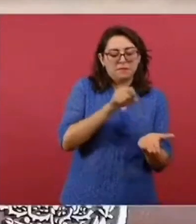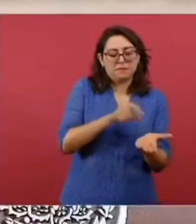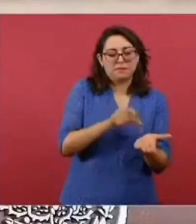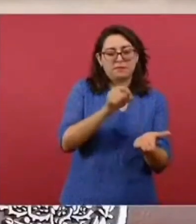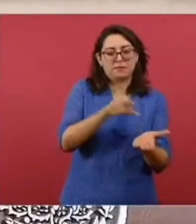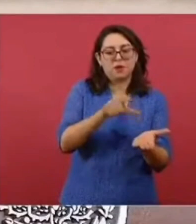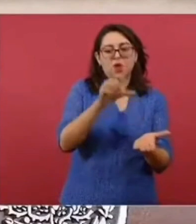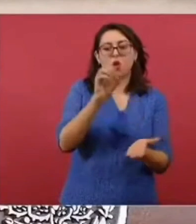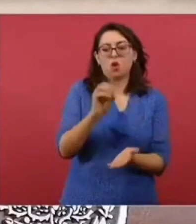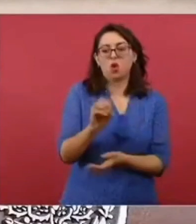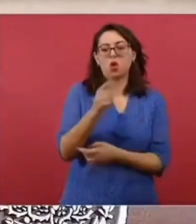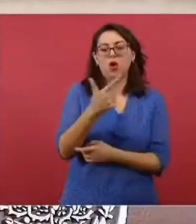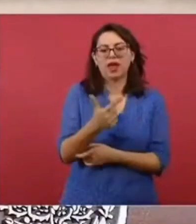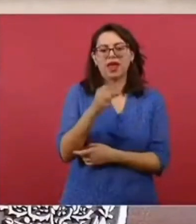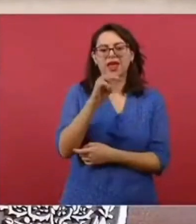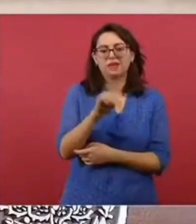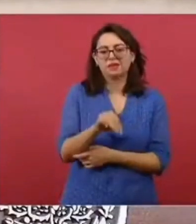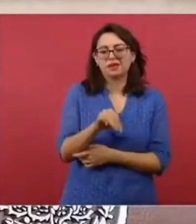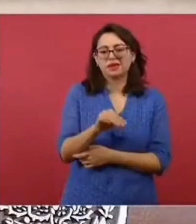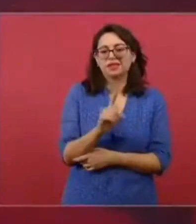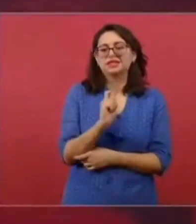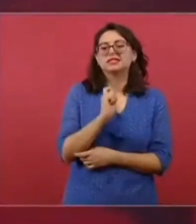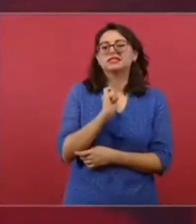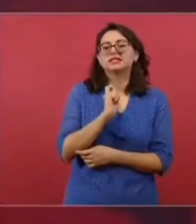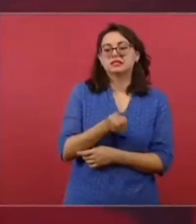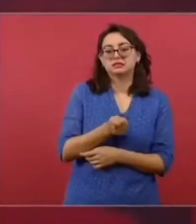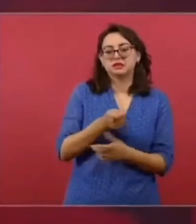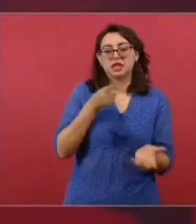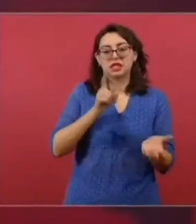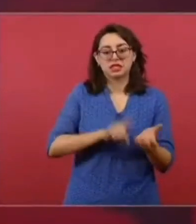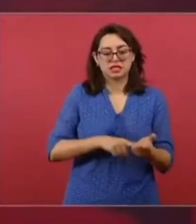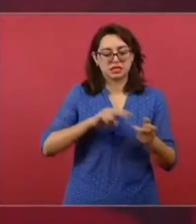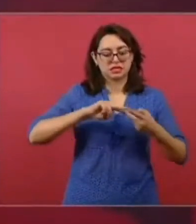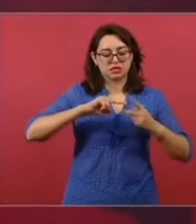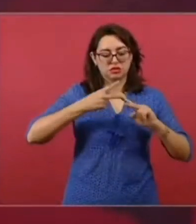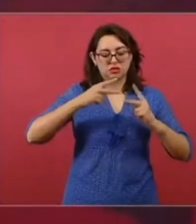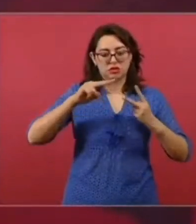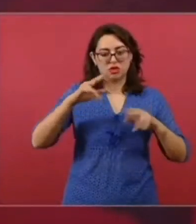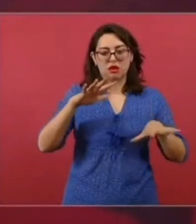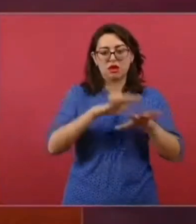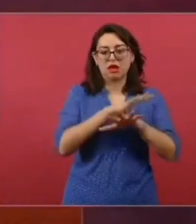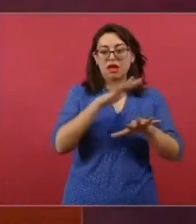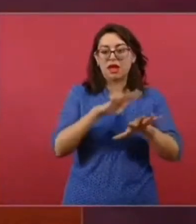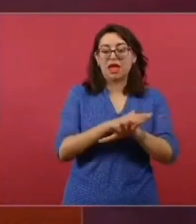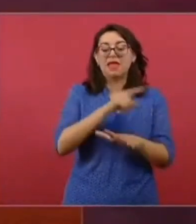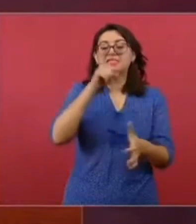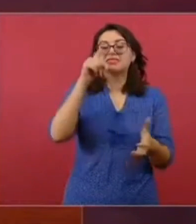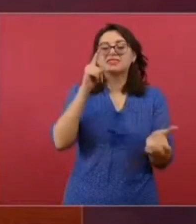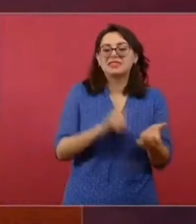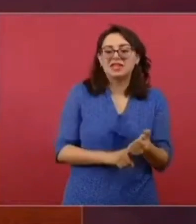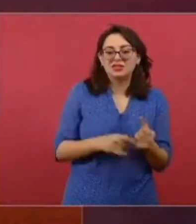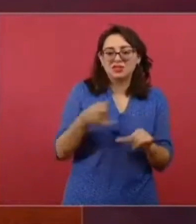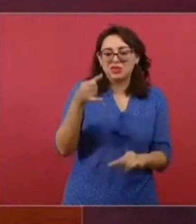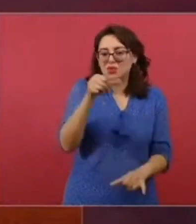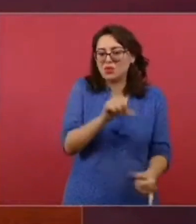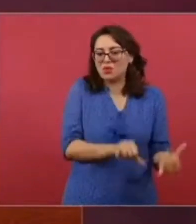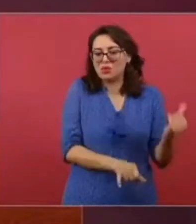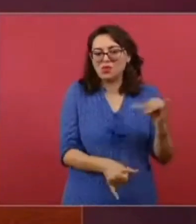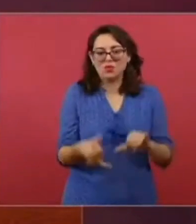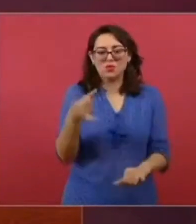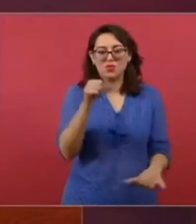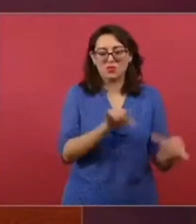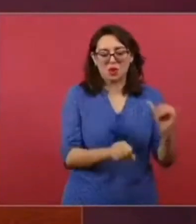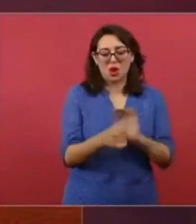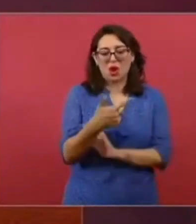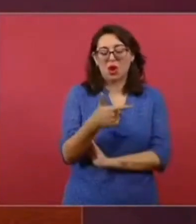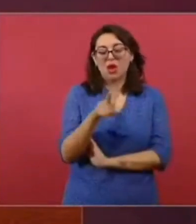que es OGM, normalmente lleva un paquete de muchos agrotóxicos. Dentro de esos agrotóxicos viene el